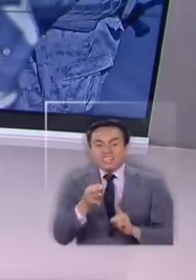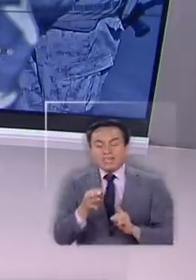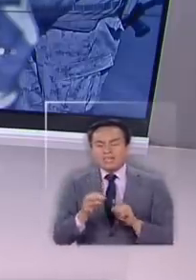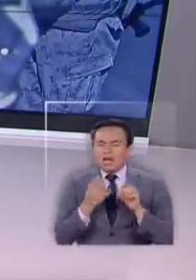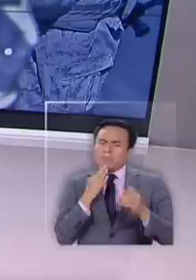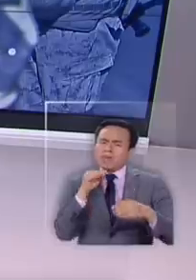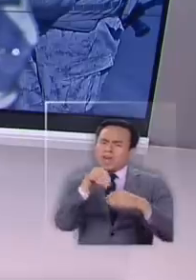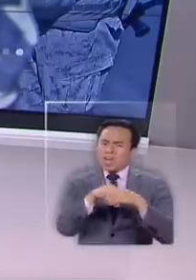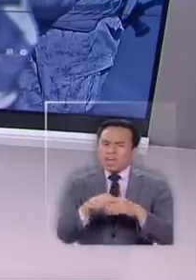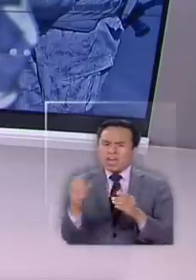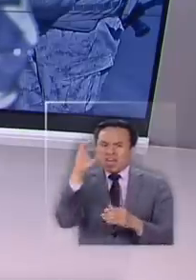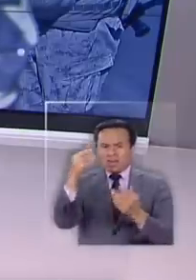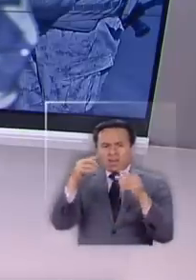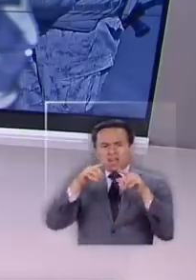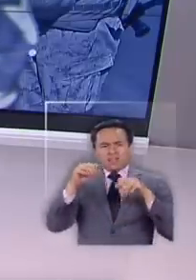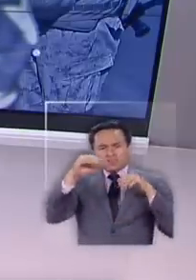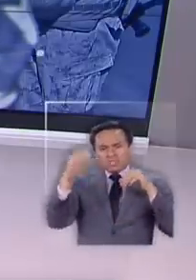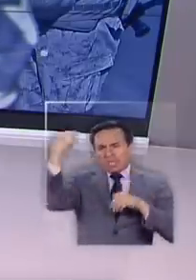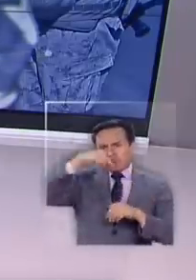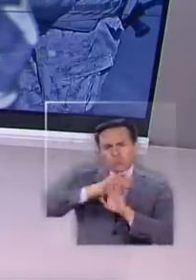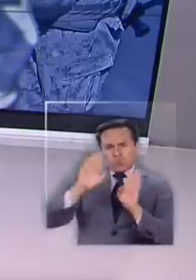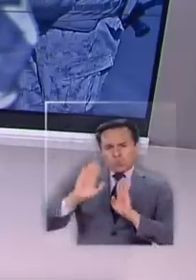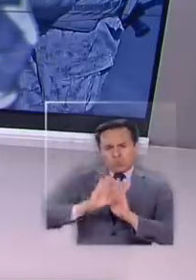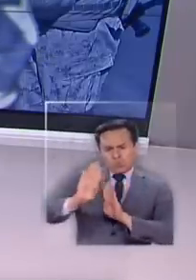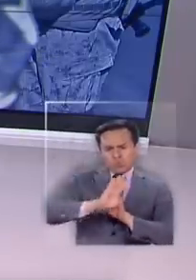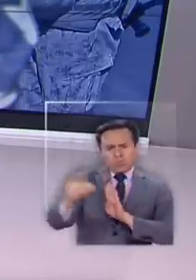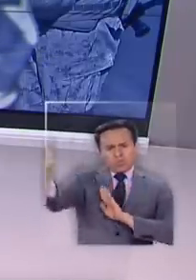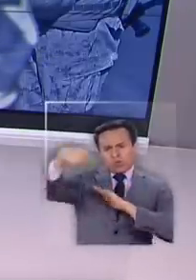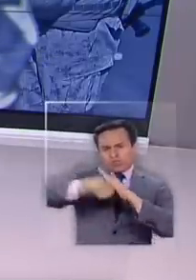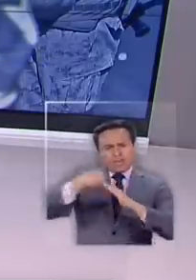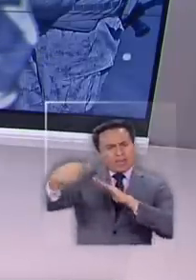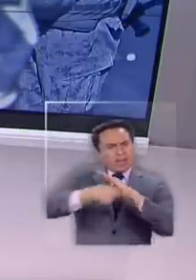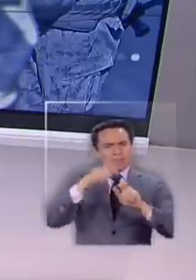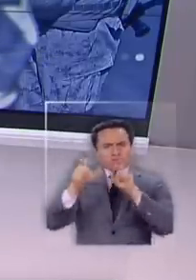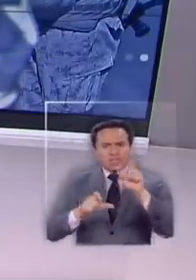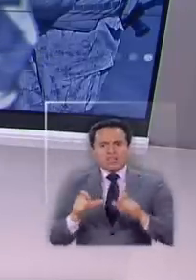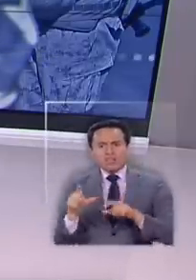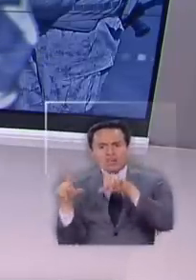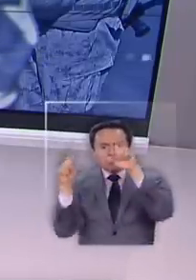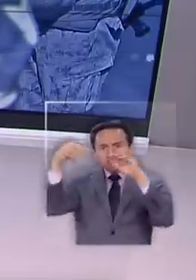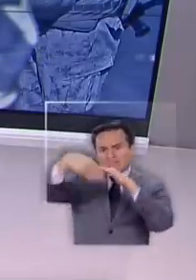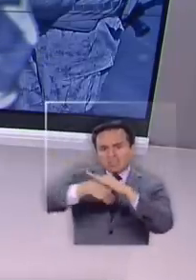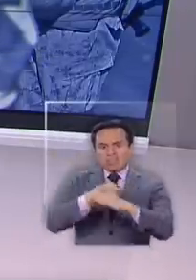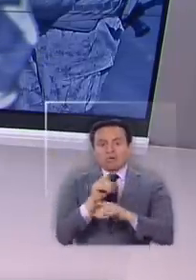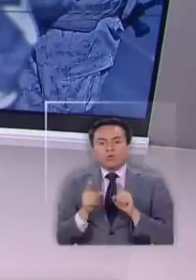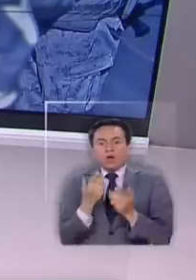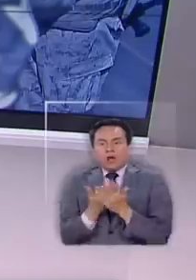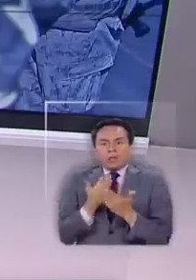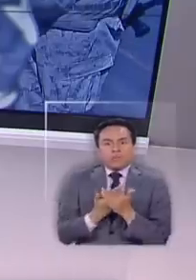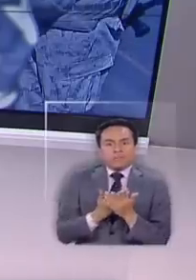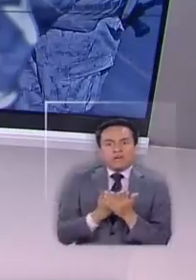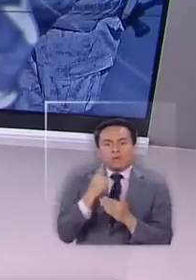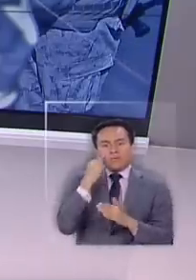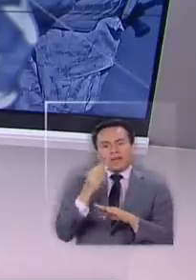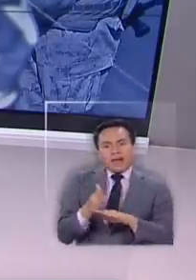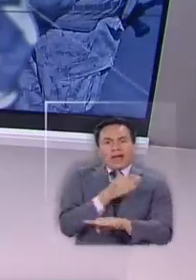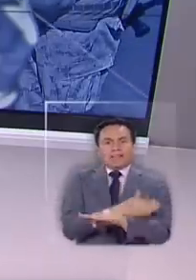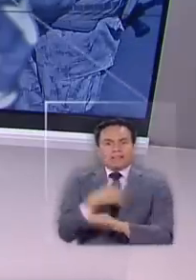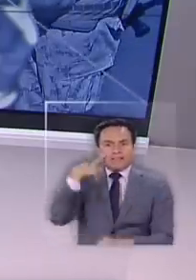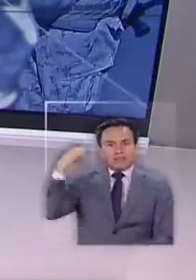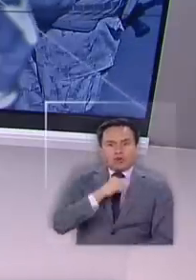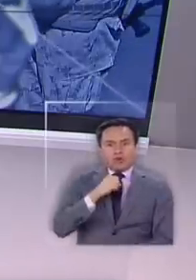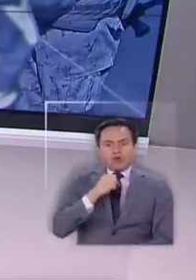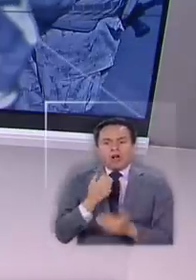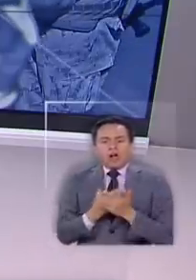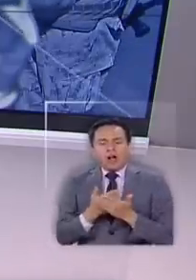incluidos y adelantar esta medida para evitar la llegada de visitantes. Si alguien se va a pasar de listo y se quiere ir un día antes para que no lo